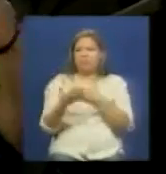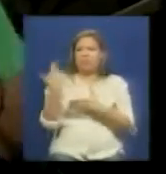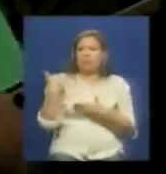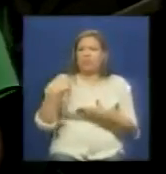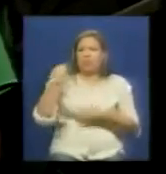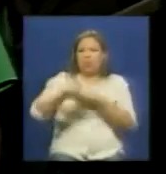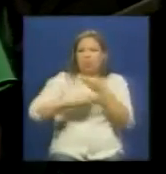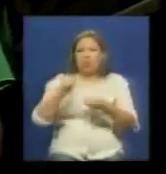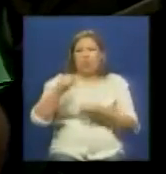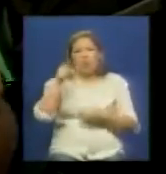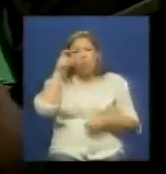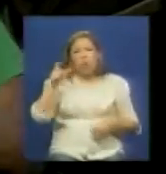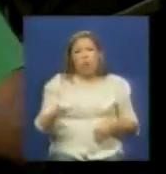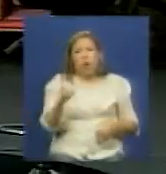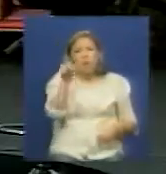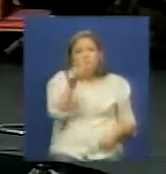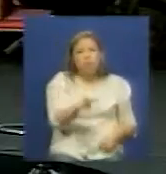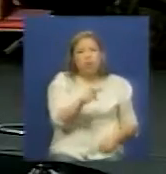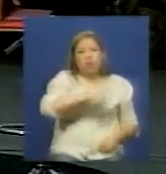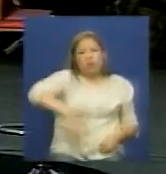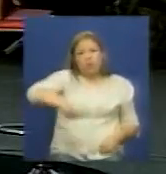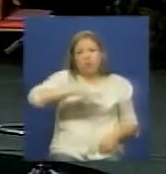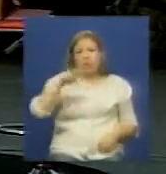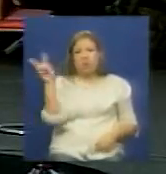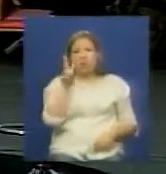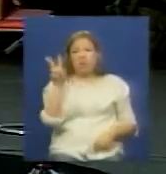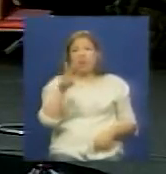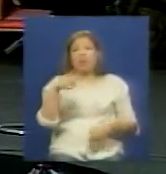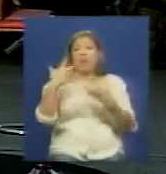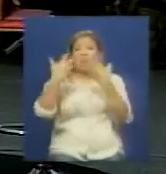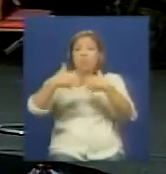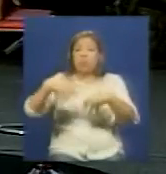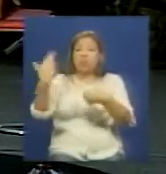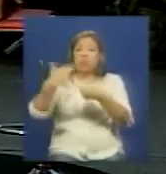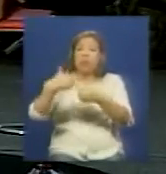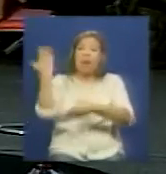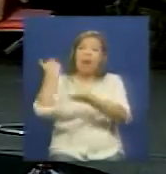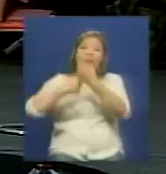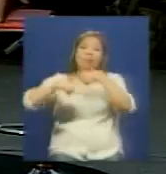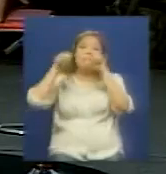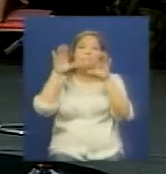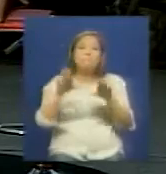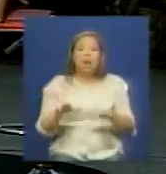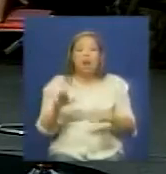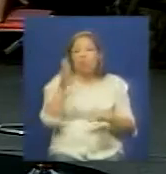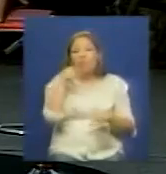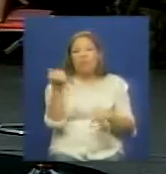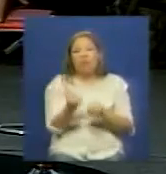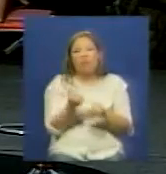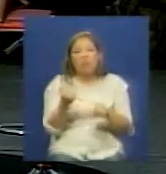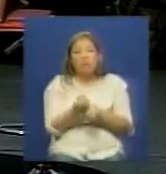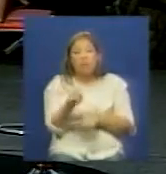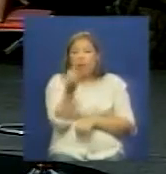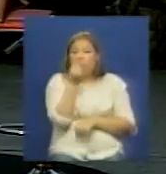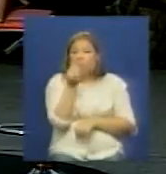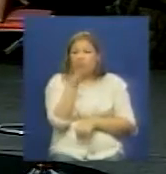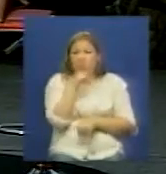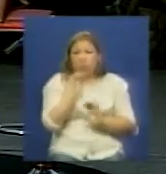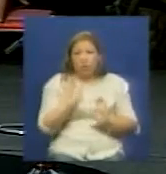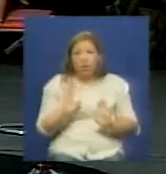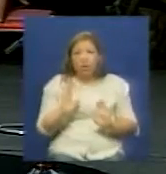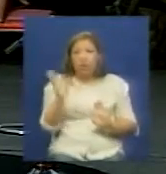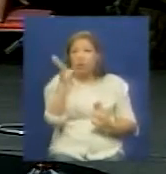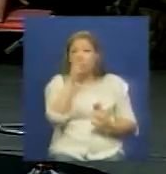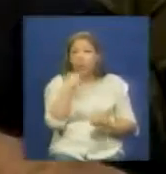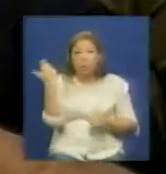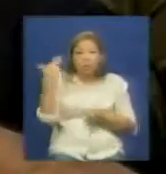tuvimos que hacer el pueblo venezolano para poder sobrellevar un paro petrolero nosotros rápidamente para que te despidas ¿qué vamos a hacer